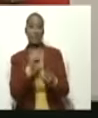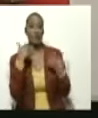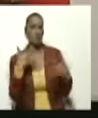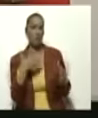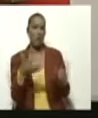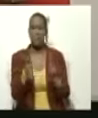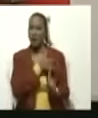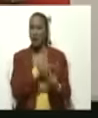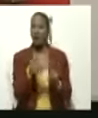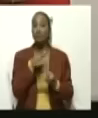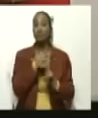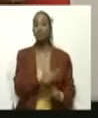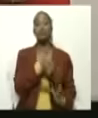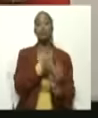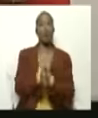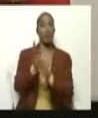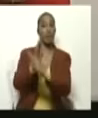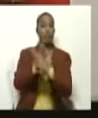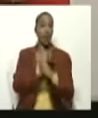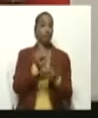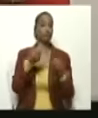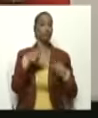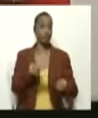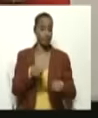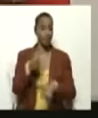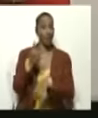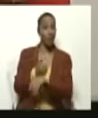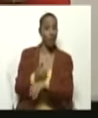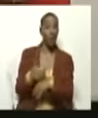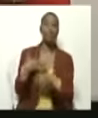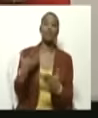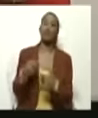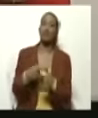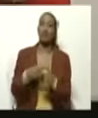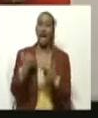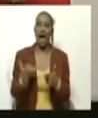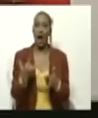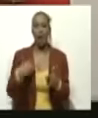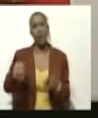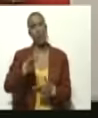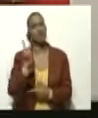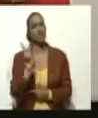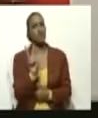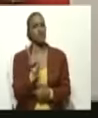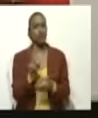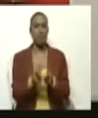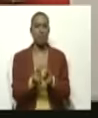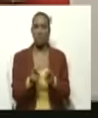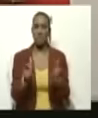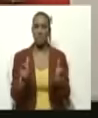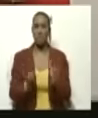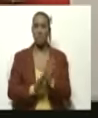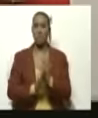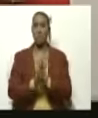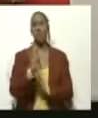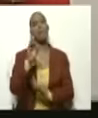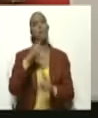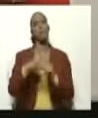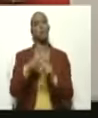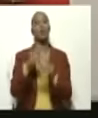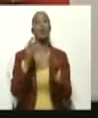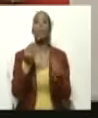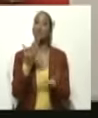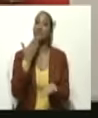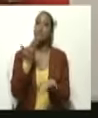sanciones económicas y que nos lleve a la recuperación del estado de bienestar que todas y todos merecemos. Muchísimas gracias,